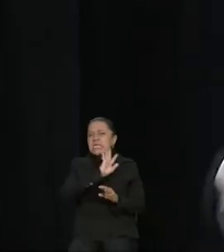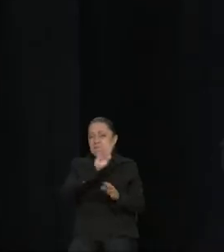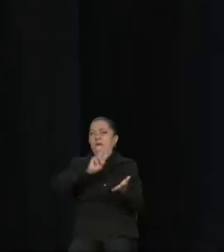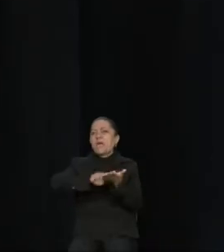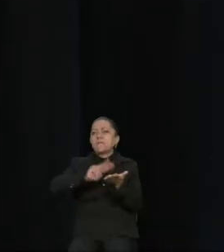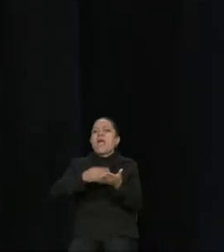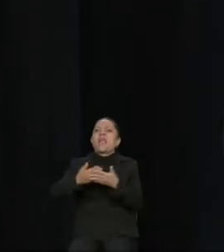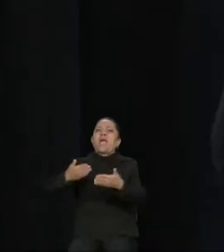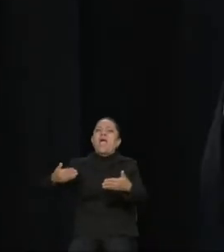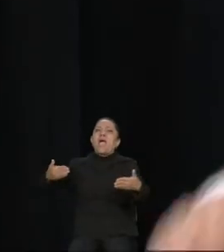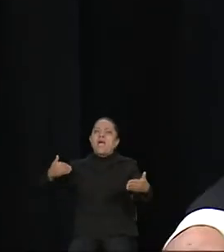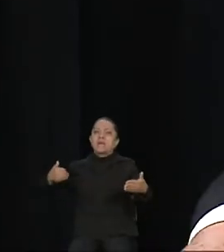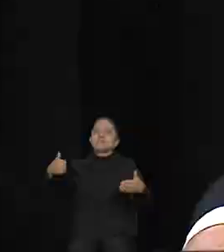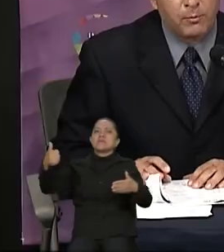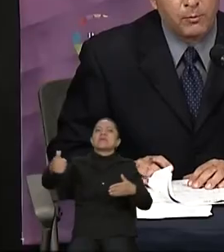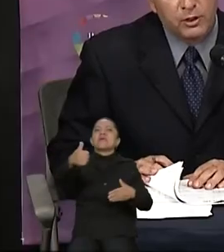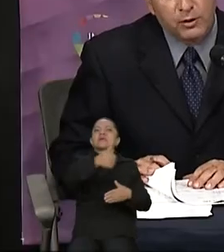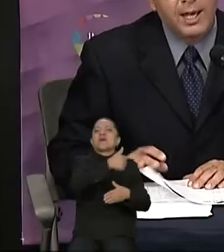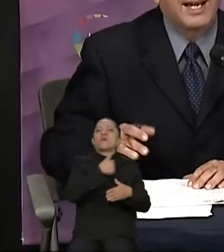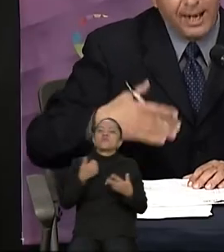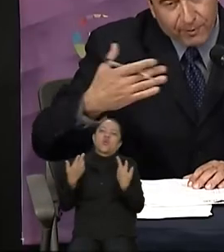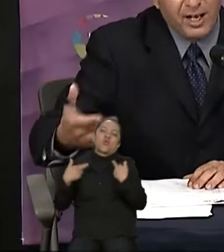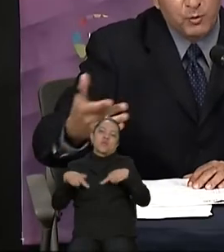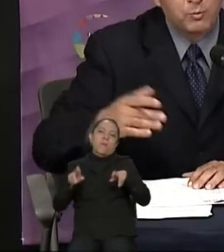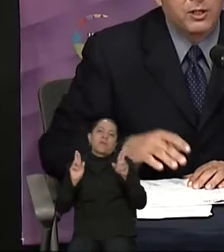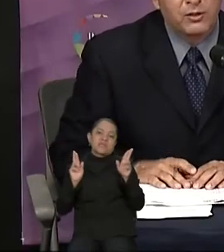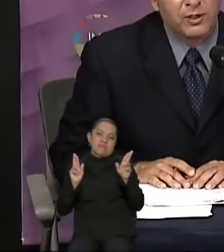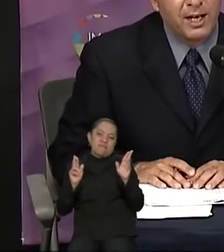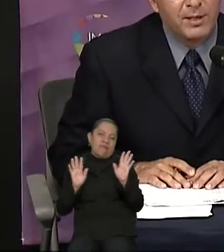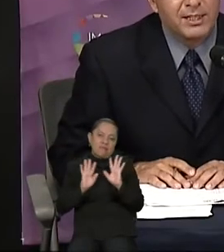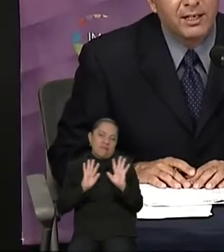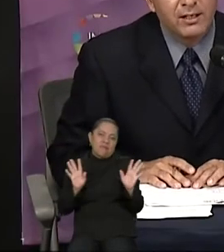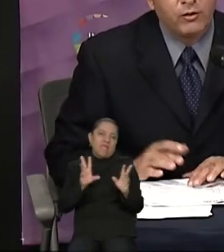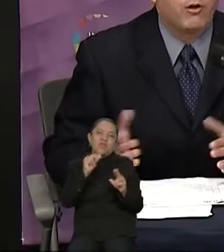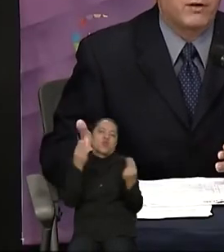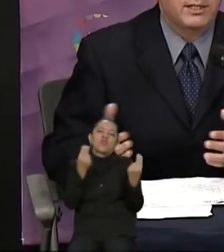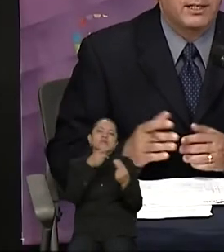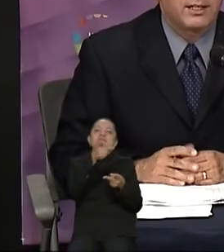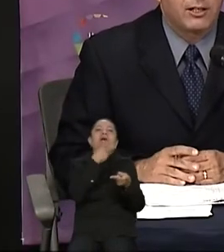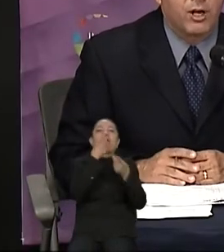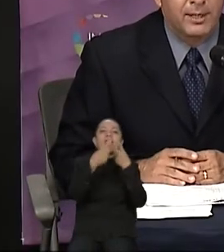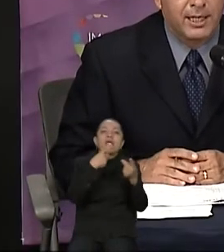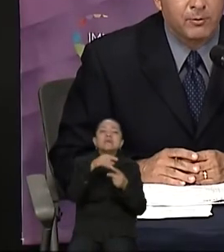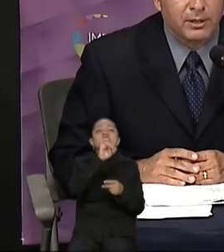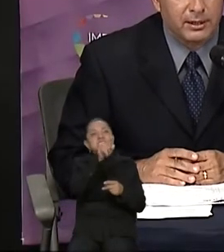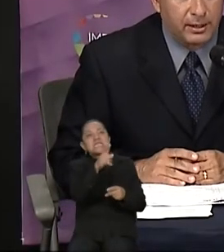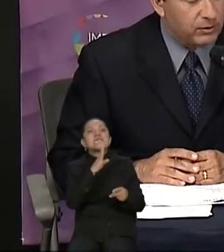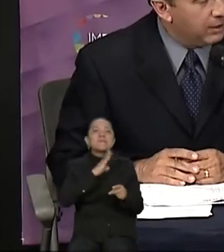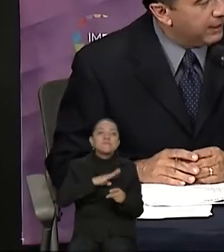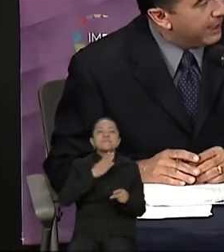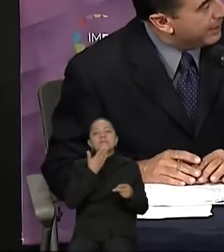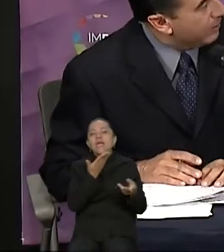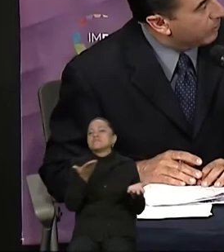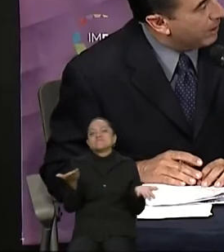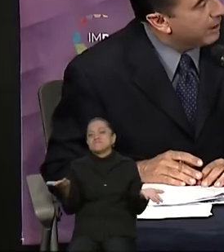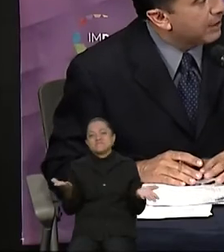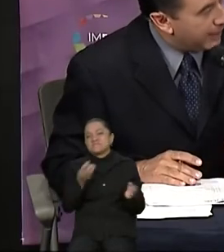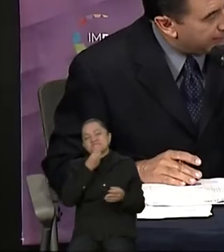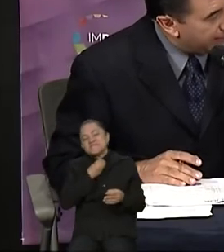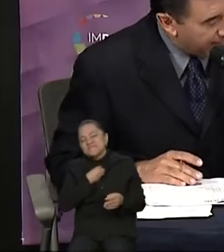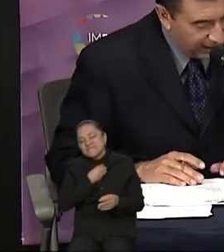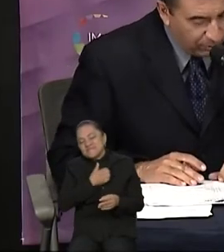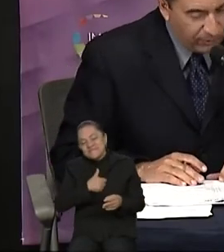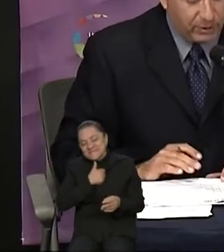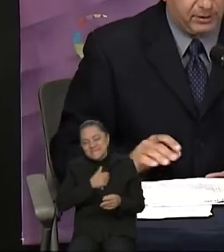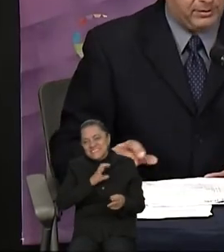y los partidos políticos. Si hubiera otra opción, la habríamos puesto en la mesa. No fue así, lo lamentamos, candidato. Gracias, doctora.